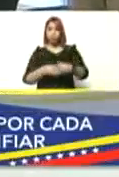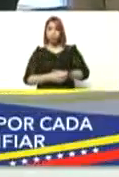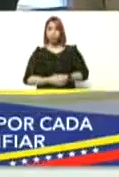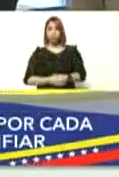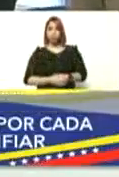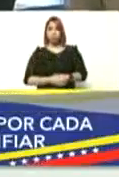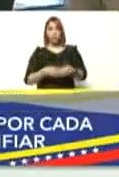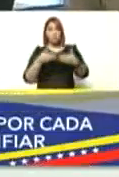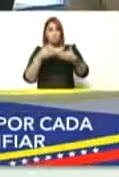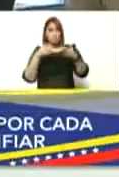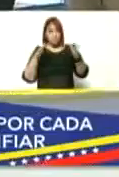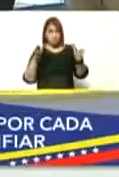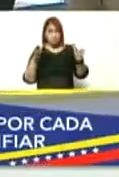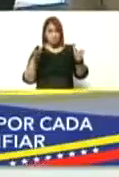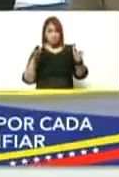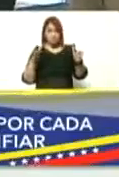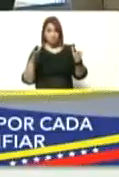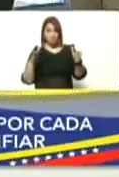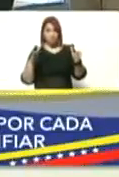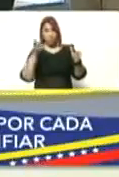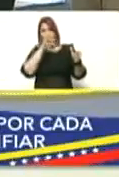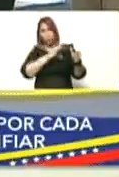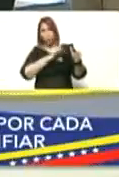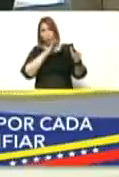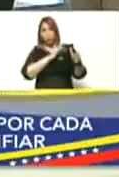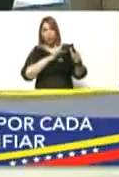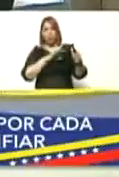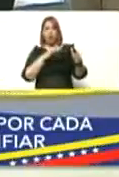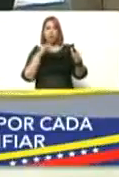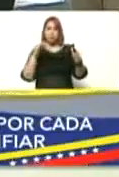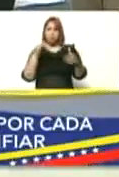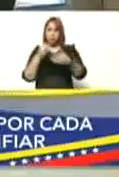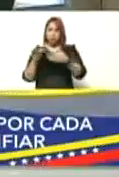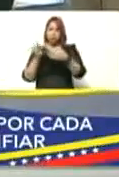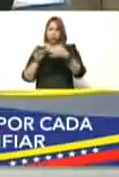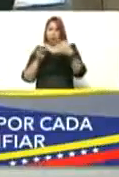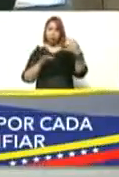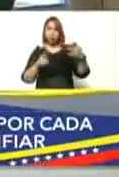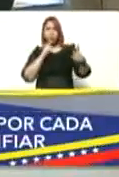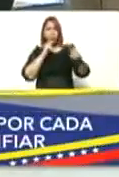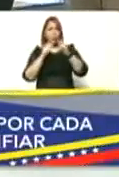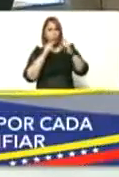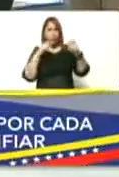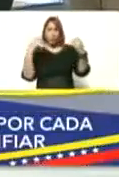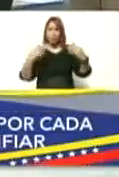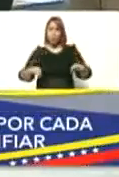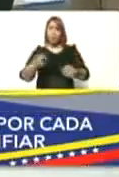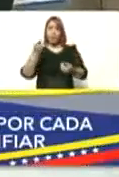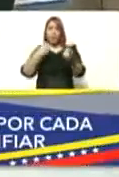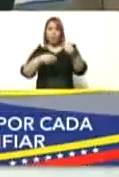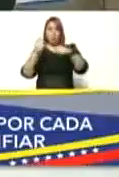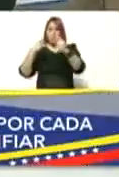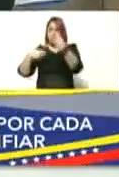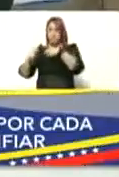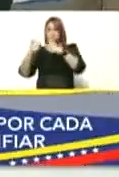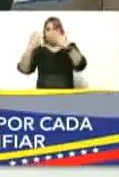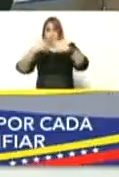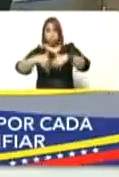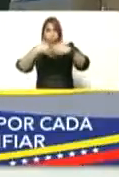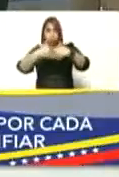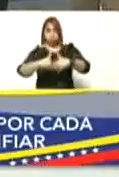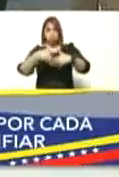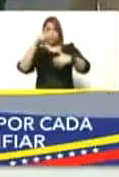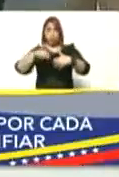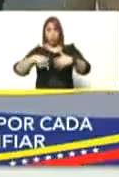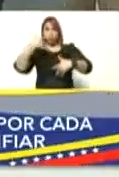abierta la sociedad funcionando el turismo el comercio la industria la